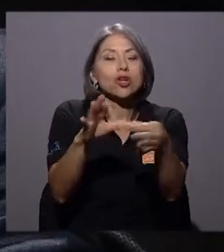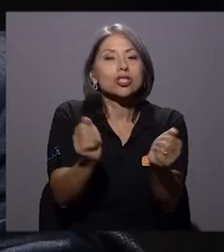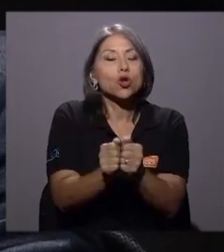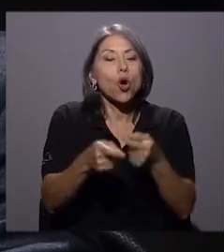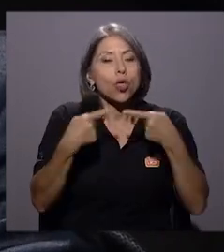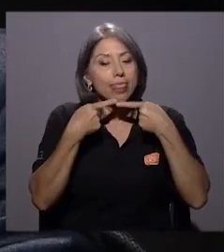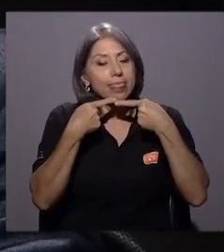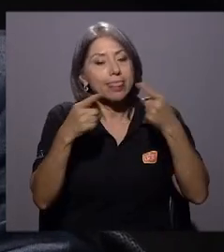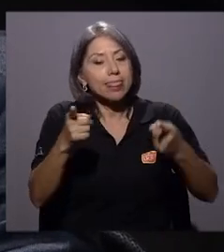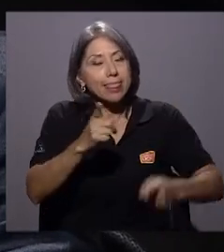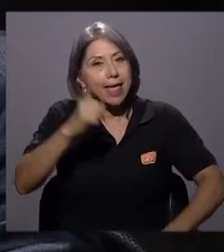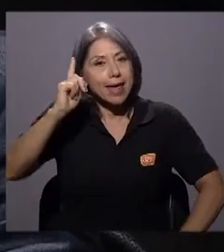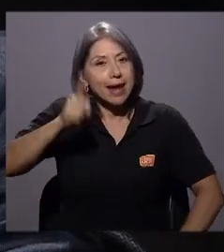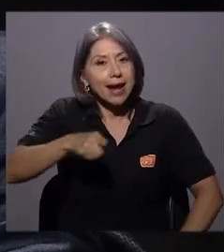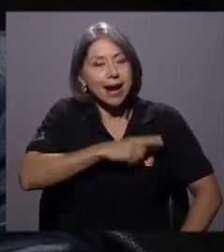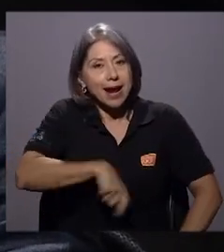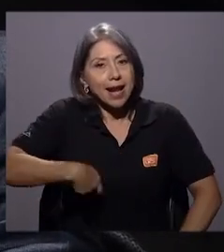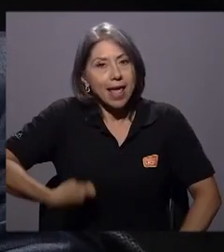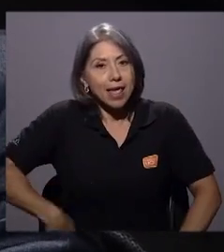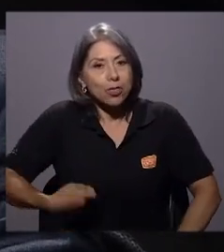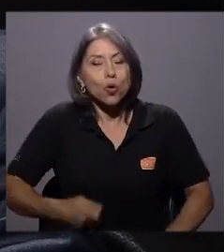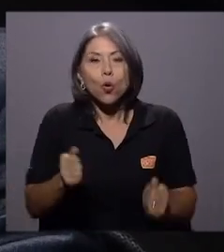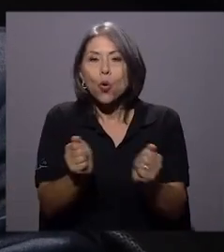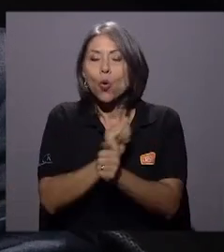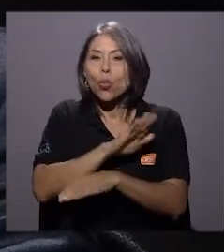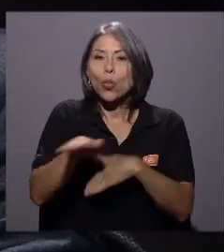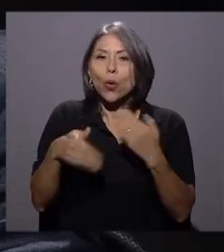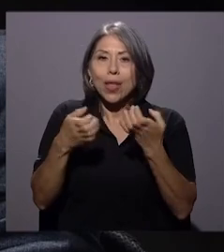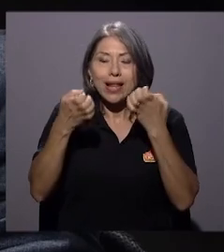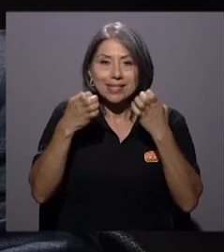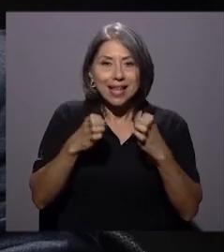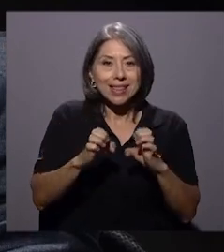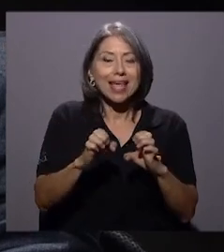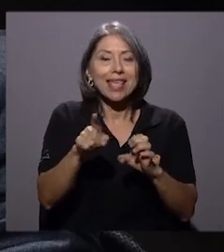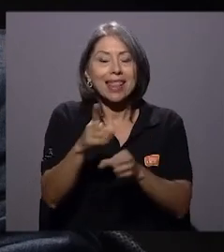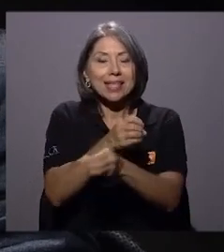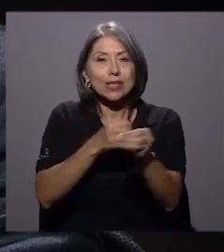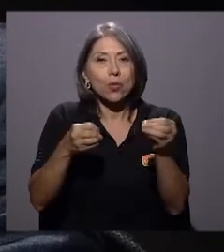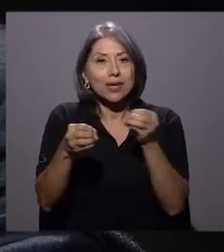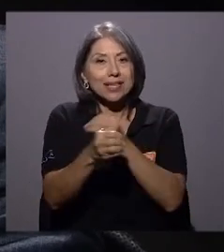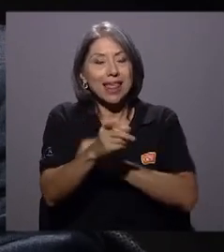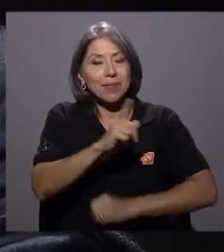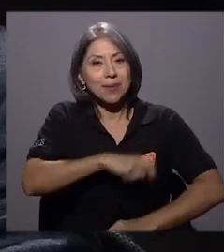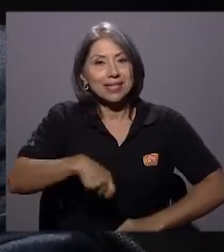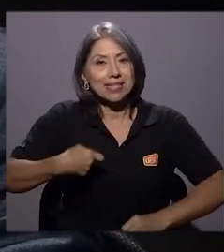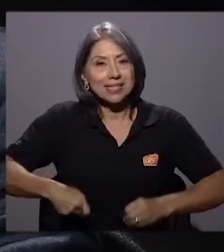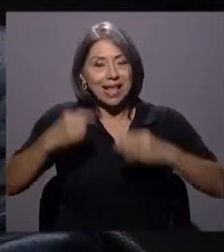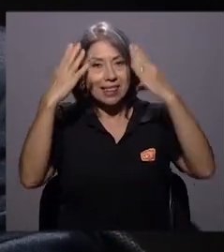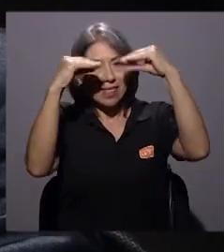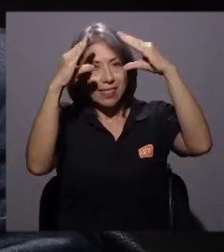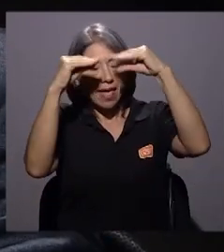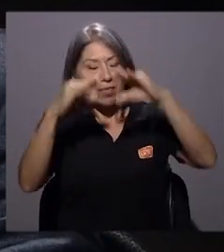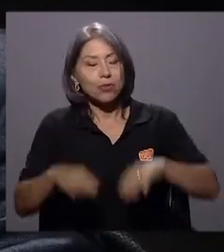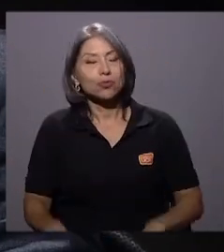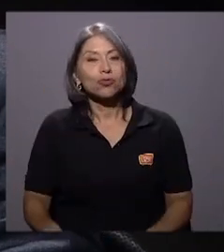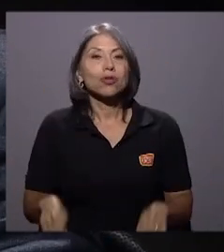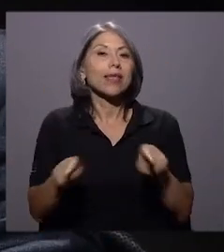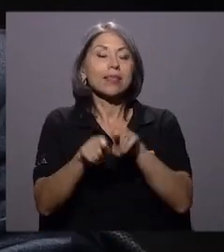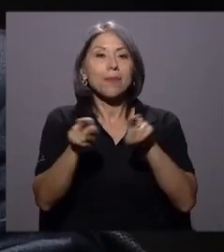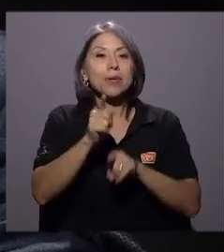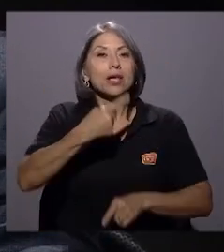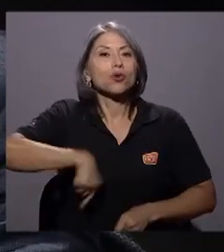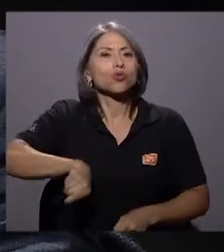toda la estrategia de esta unidad presidencial de los datos. Nosotros también hemos sido